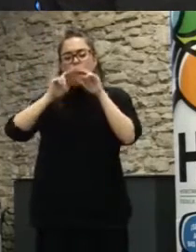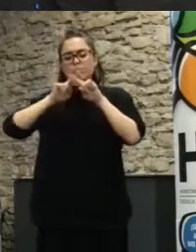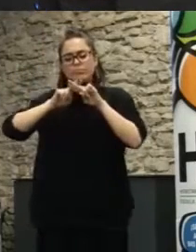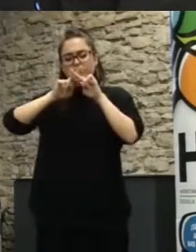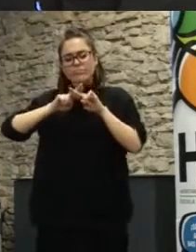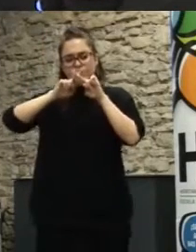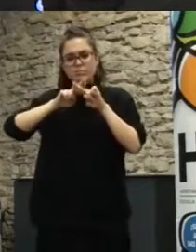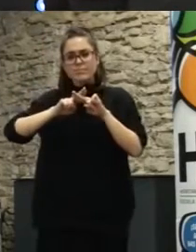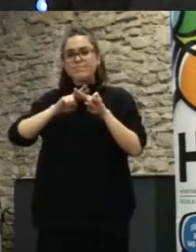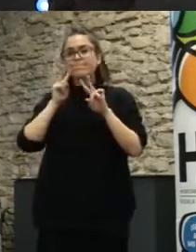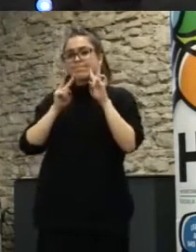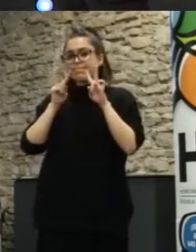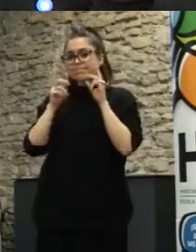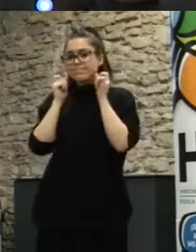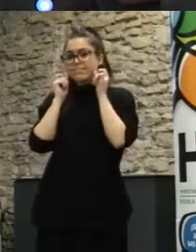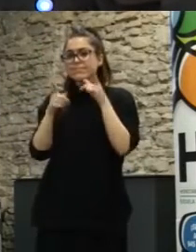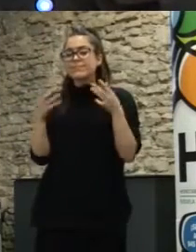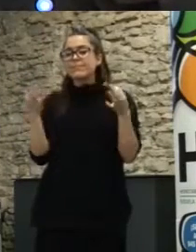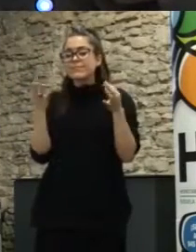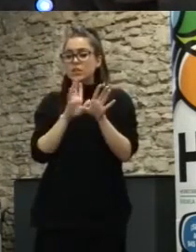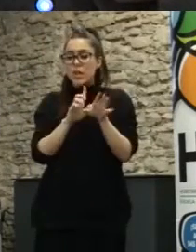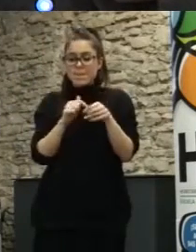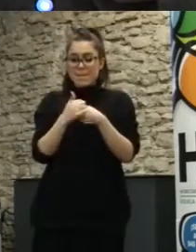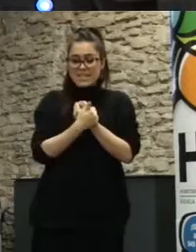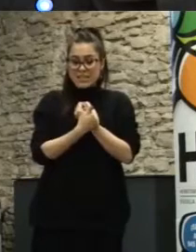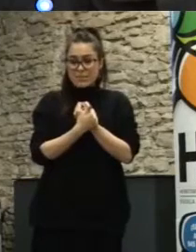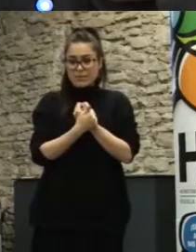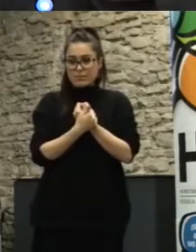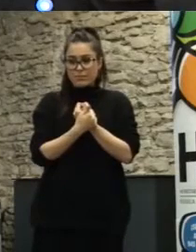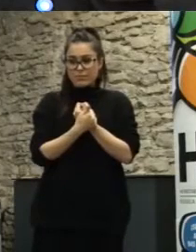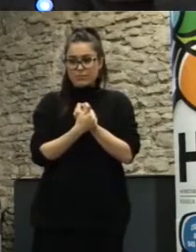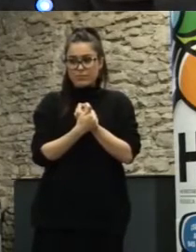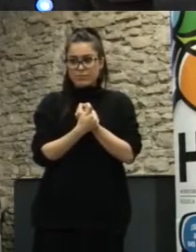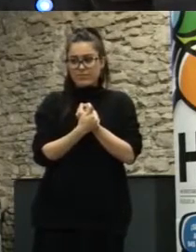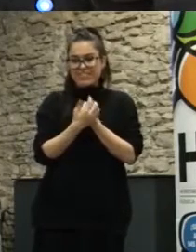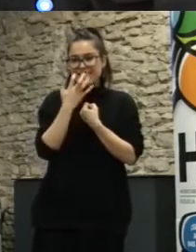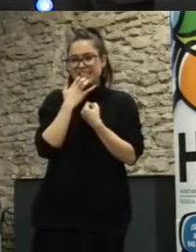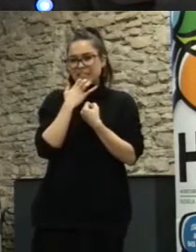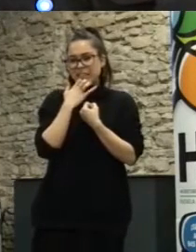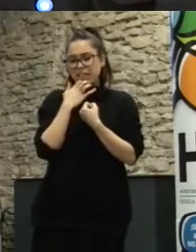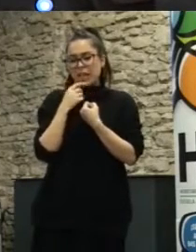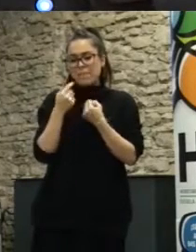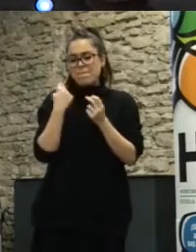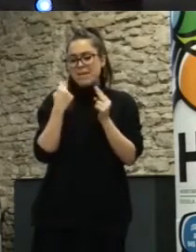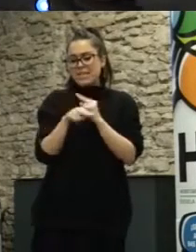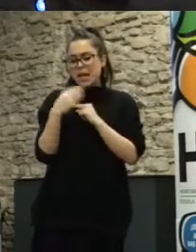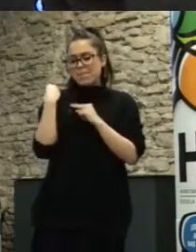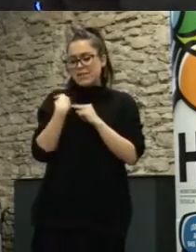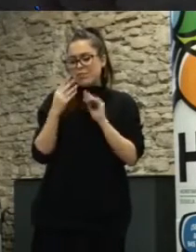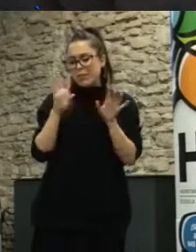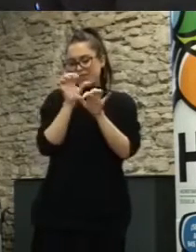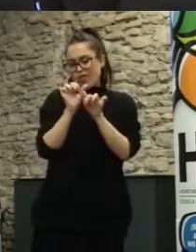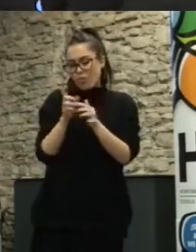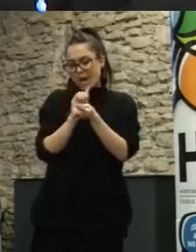cómo hay una variabilidad brutal de participación entre las personas, si comunicas de una manera o comunicas de otra. Es decir, hay que acertar